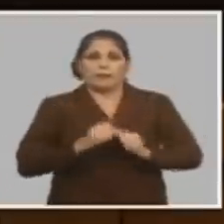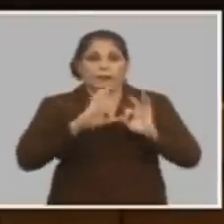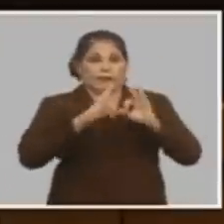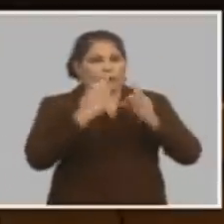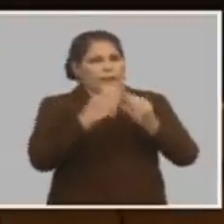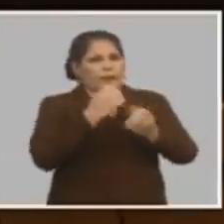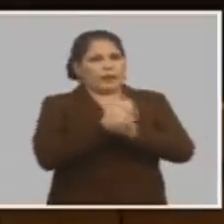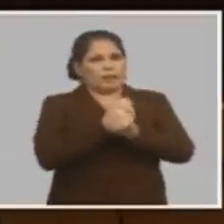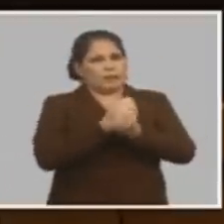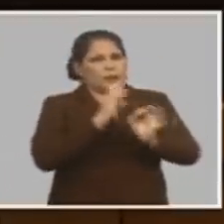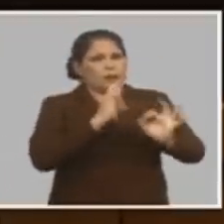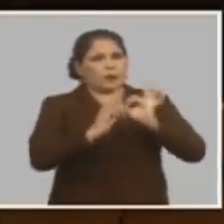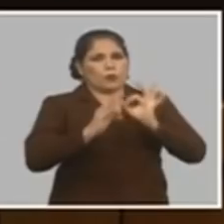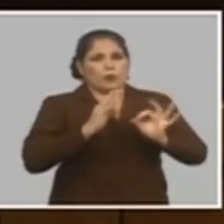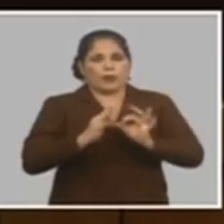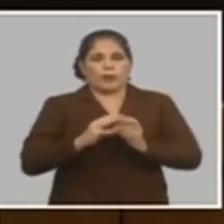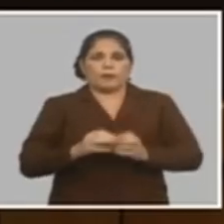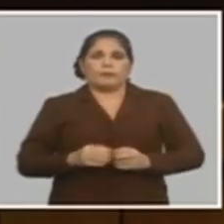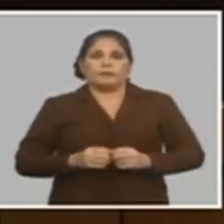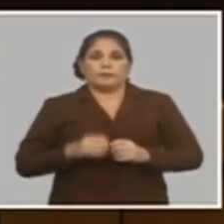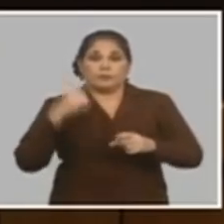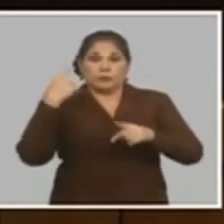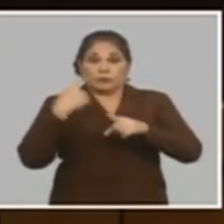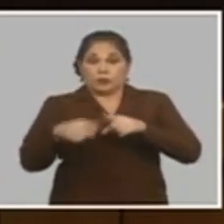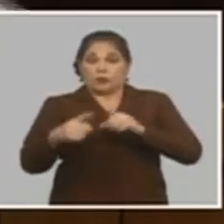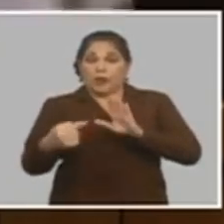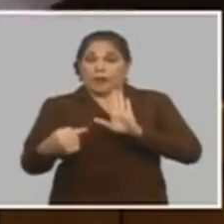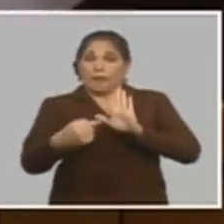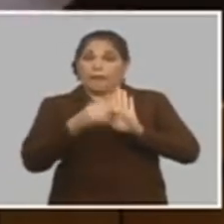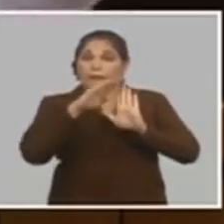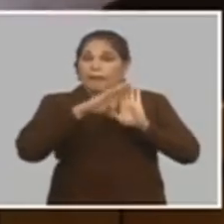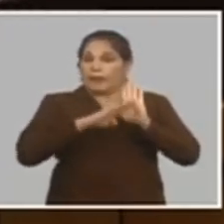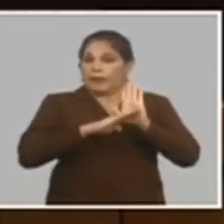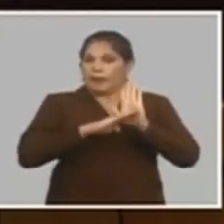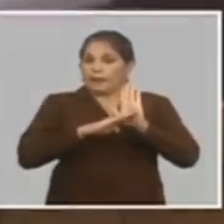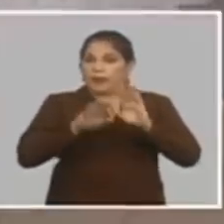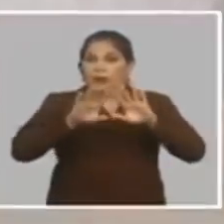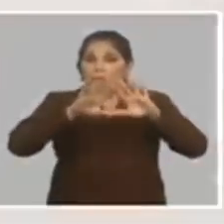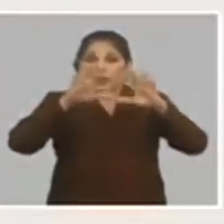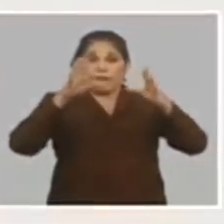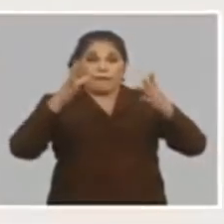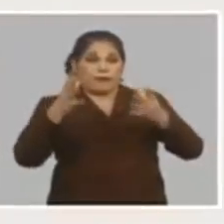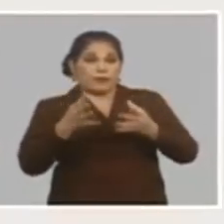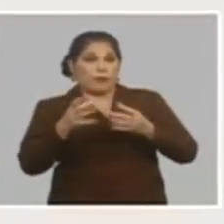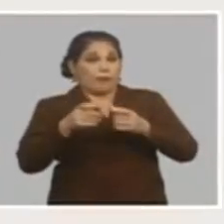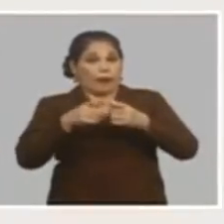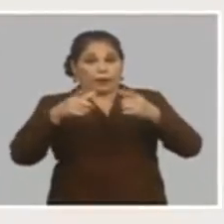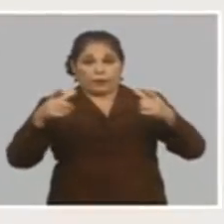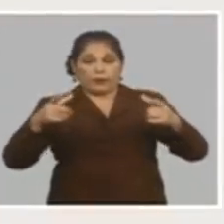bien medidas antiinflacionarias estoy hablando de inflación mayorista fíjense